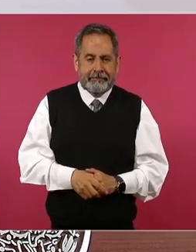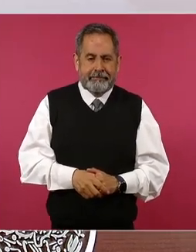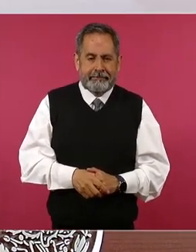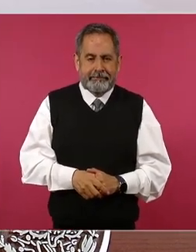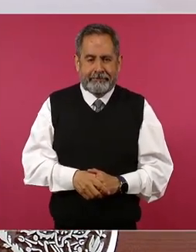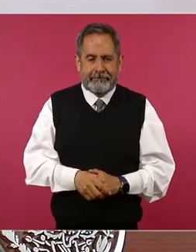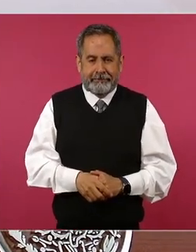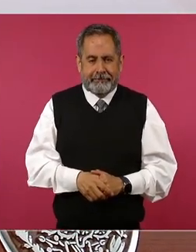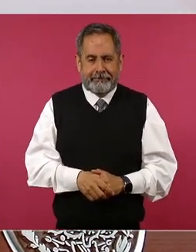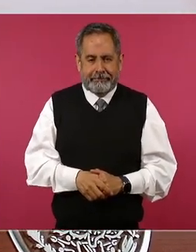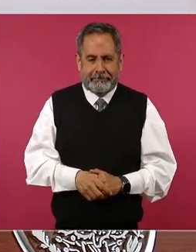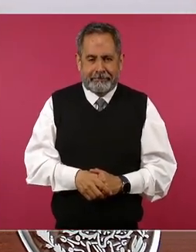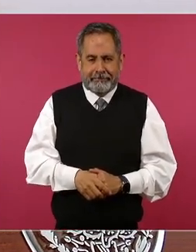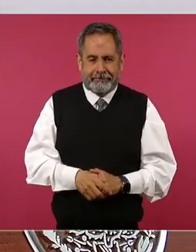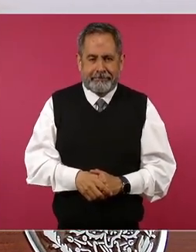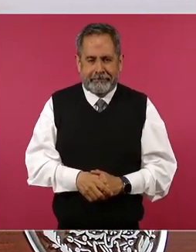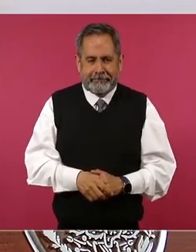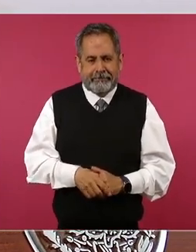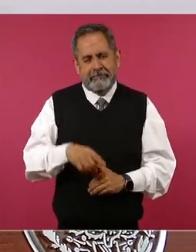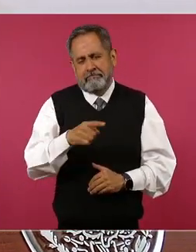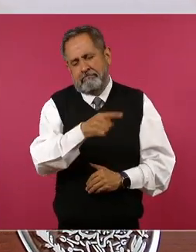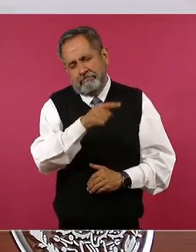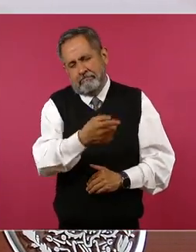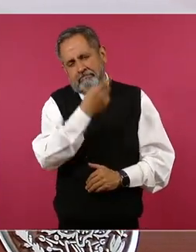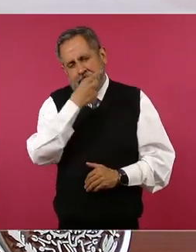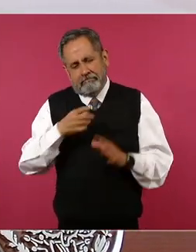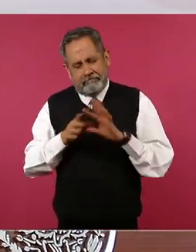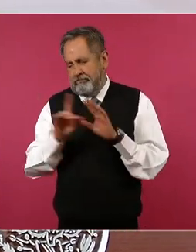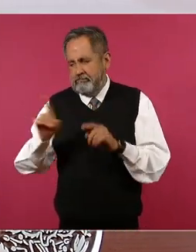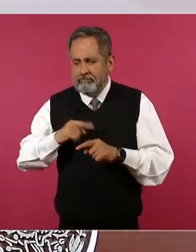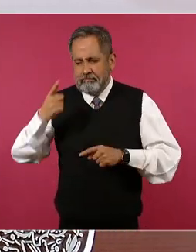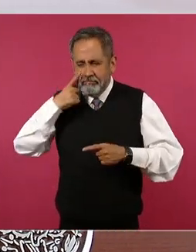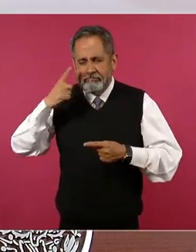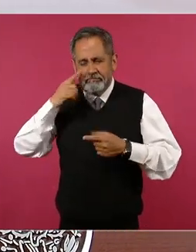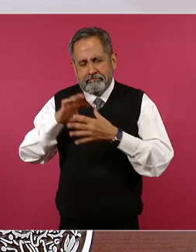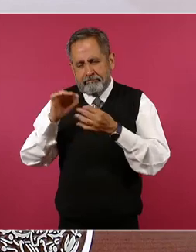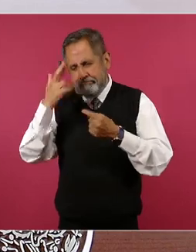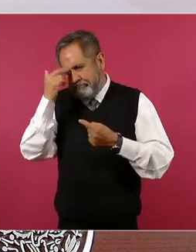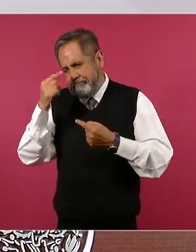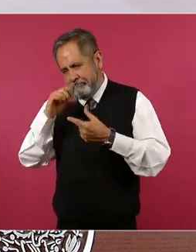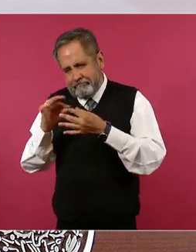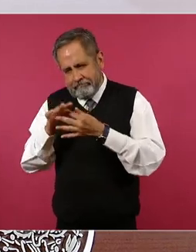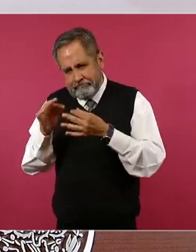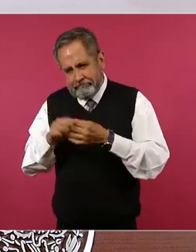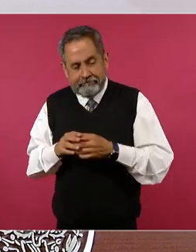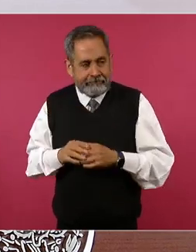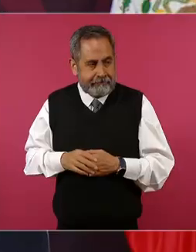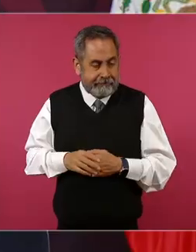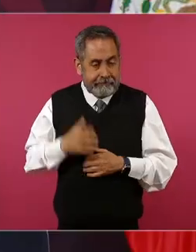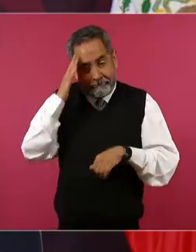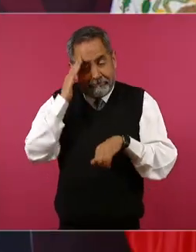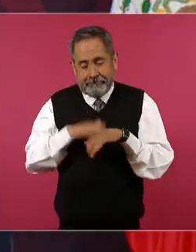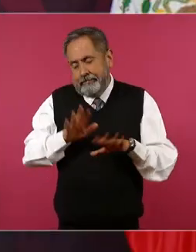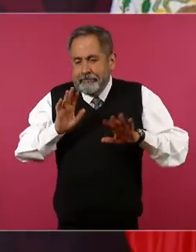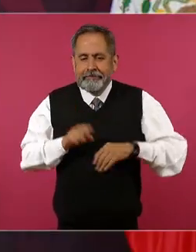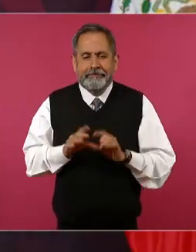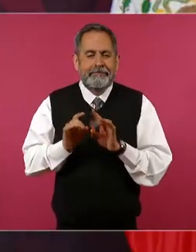él me dio sus razones el caso es que no se puede olvidar porque pasamos